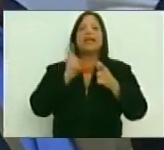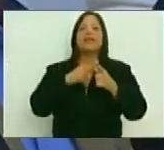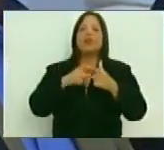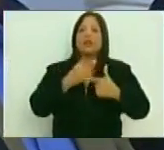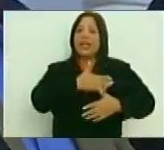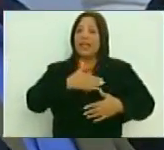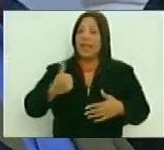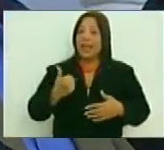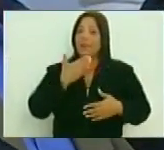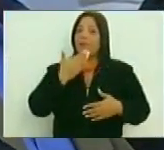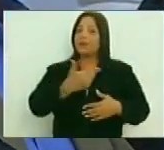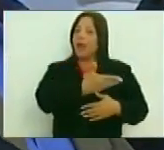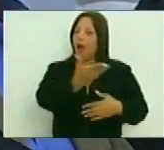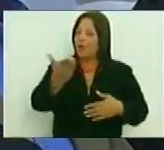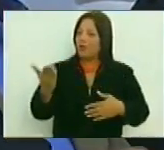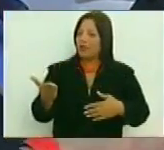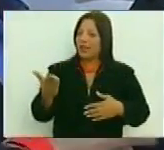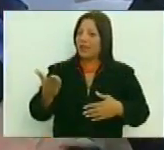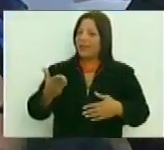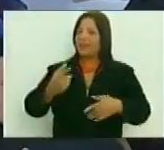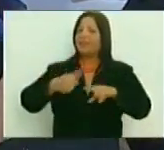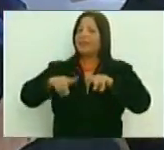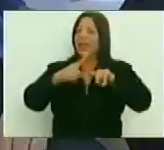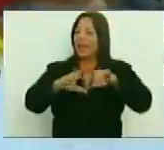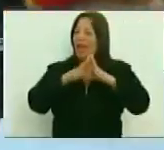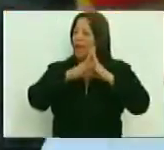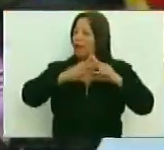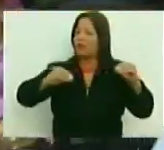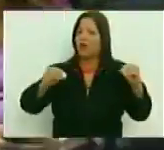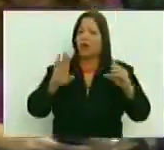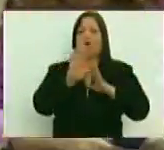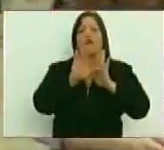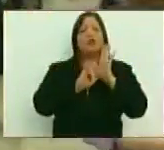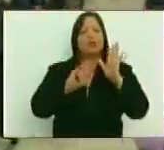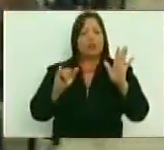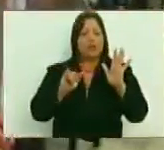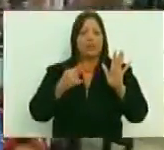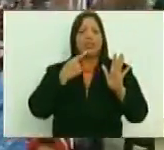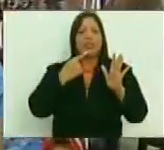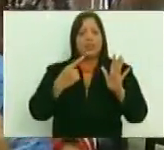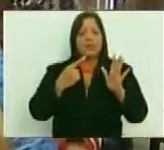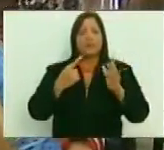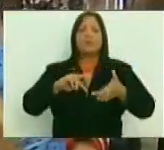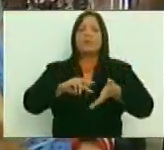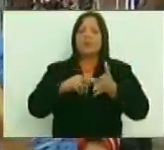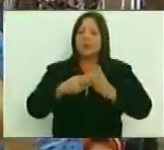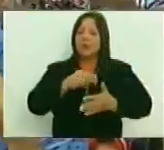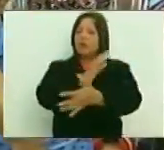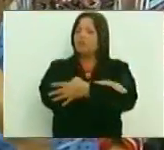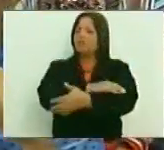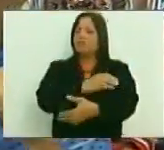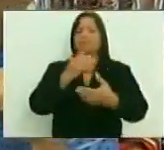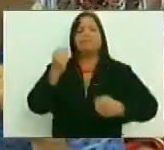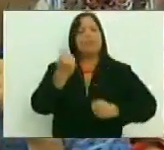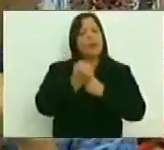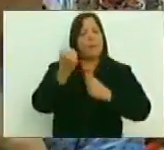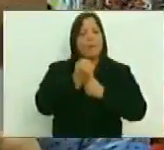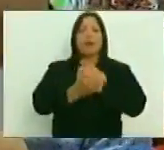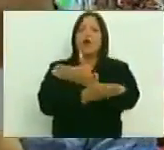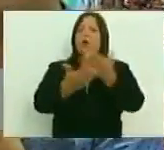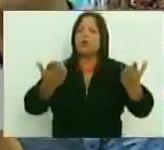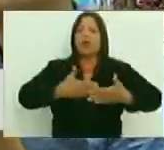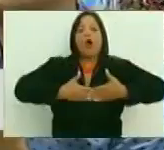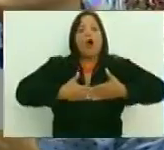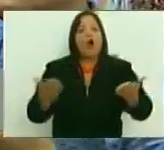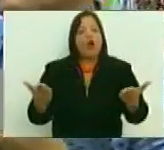queremos expresarle a ustedes, ciudadanas y ciudadanos constituyentistas, todo nuestro respaldo. Nos ponemos a sus órdenes